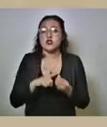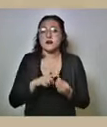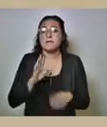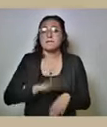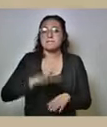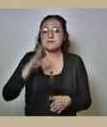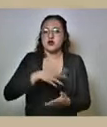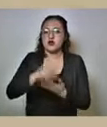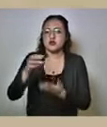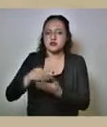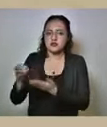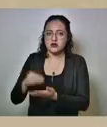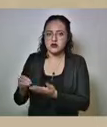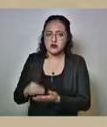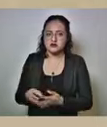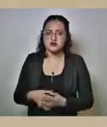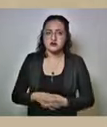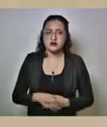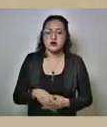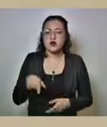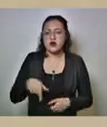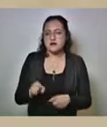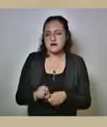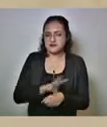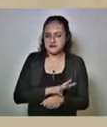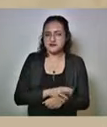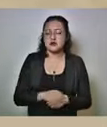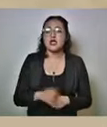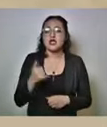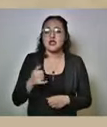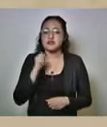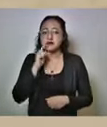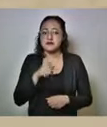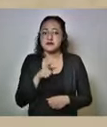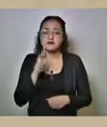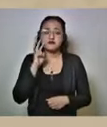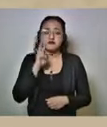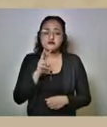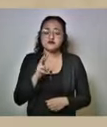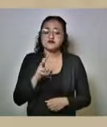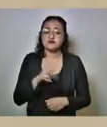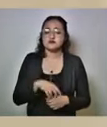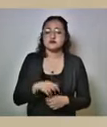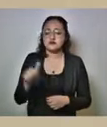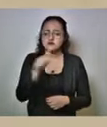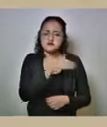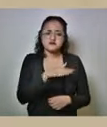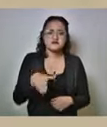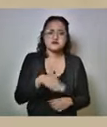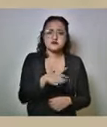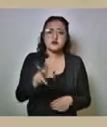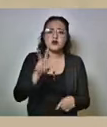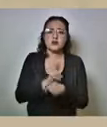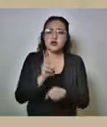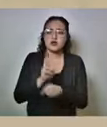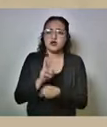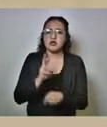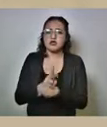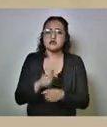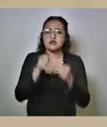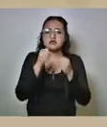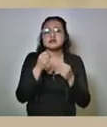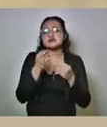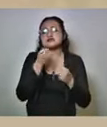índice de casos de coronavirus. Y si también se va a hacer operativos a través de la Secretaría de Seguridad en